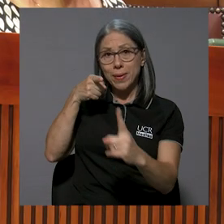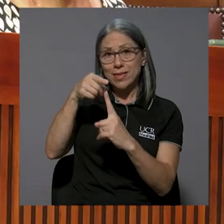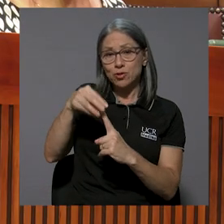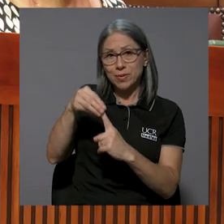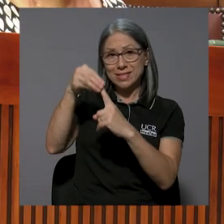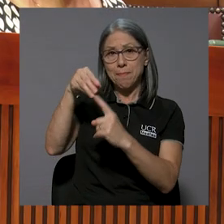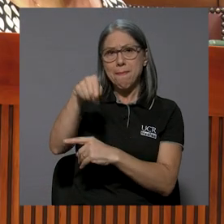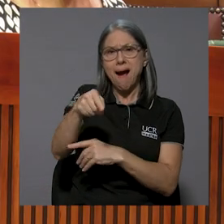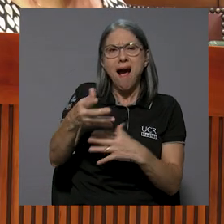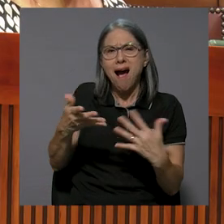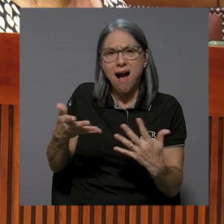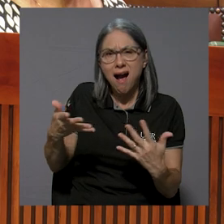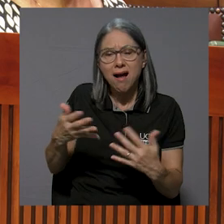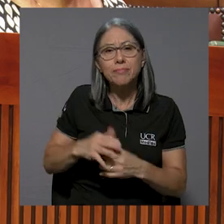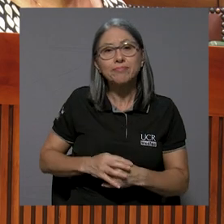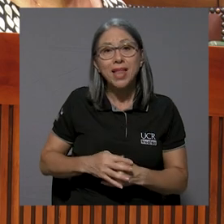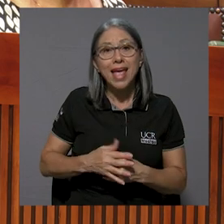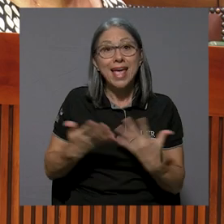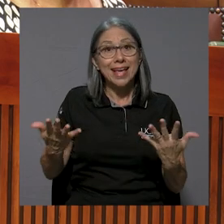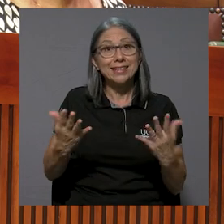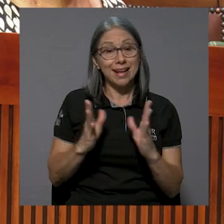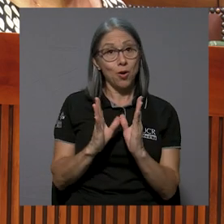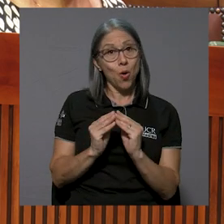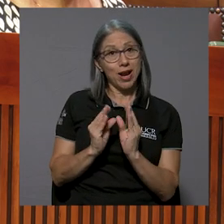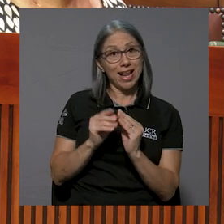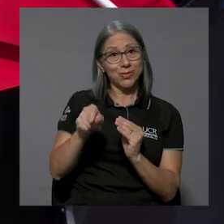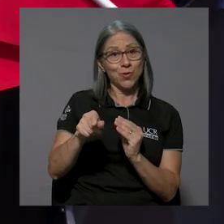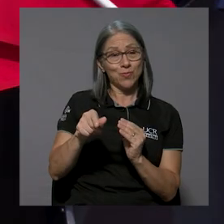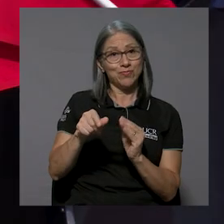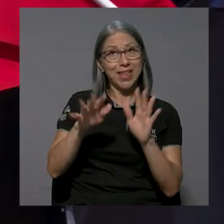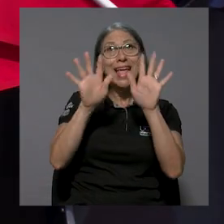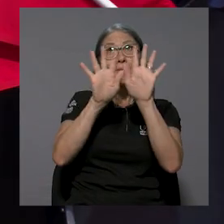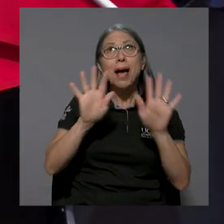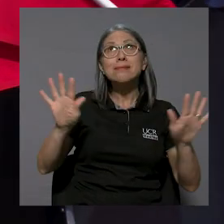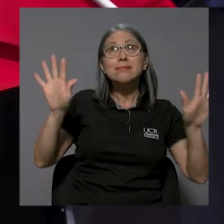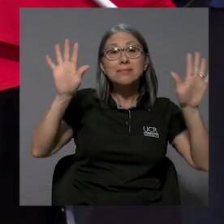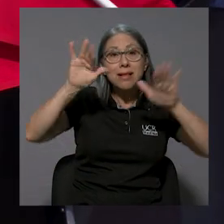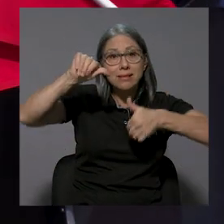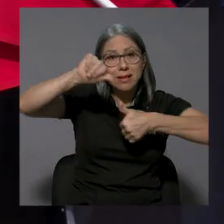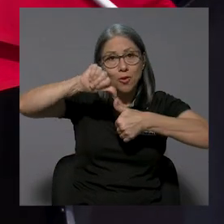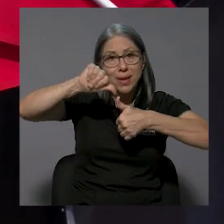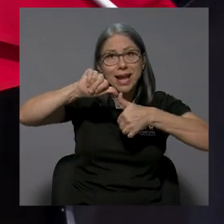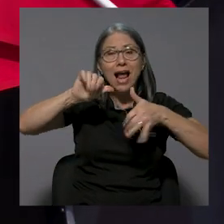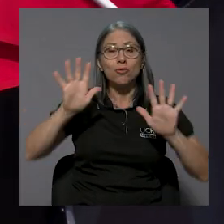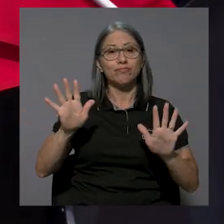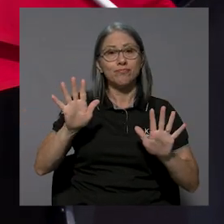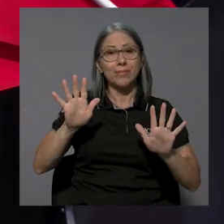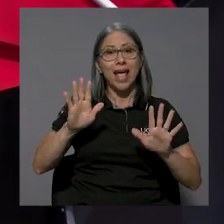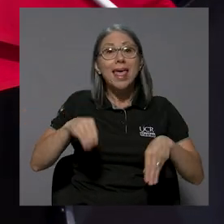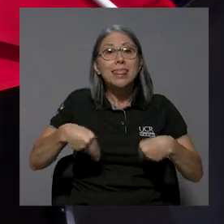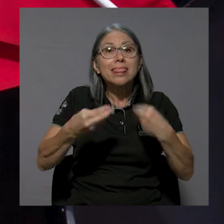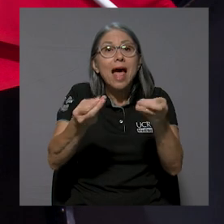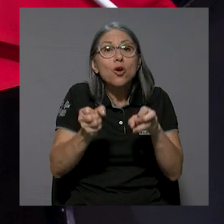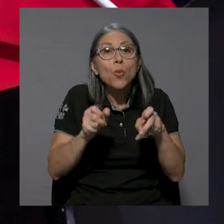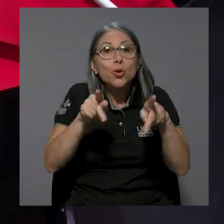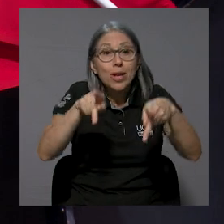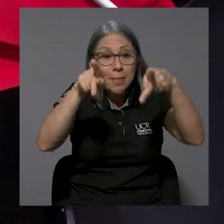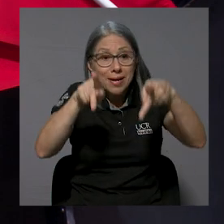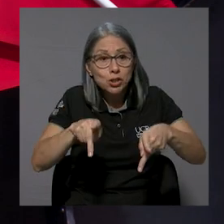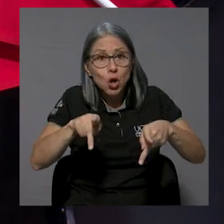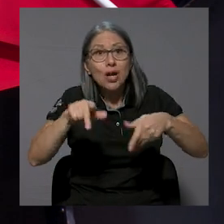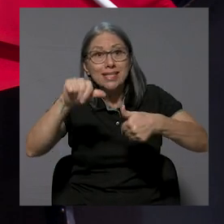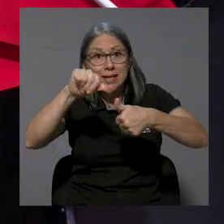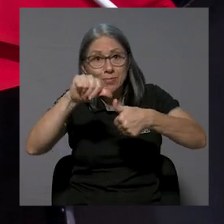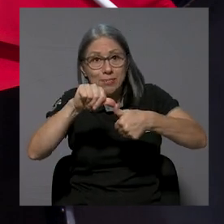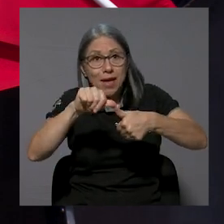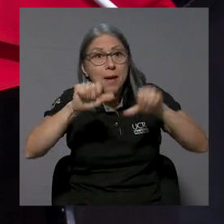objetivos principales de esto es esencialmente el Congreso Espacial Centroamericano, el poder darle la oportunidad a las personas de